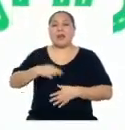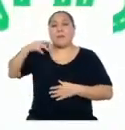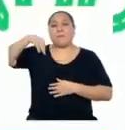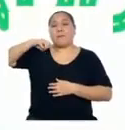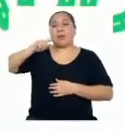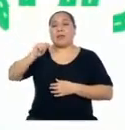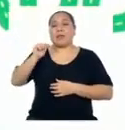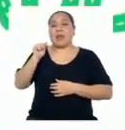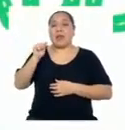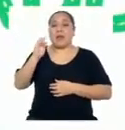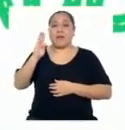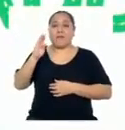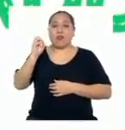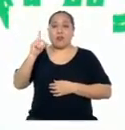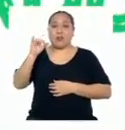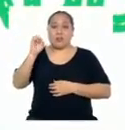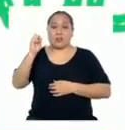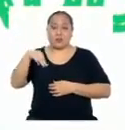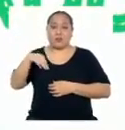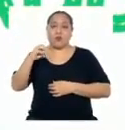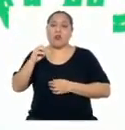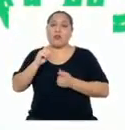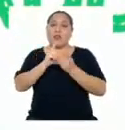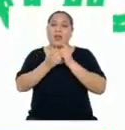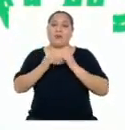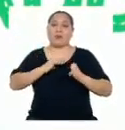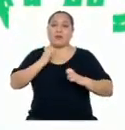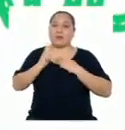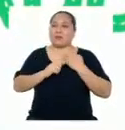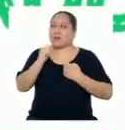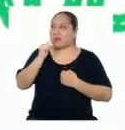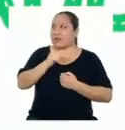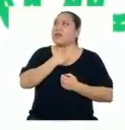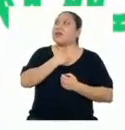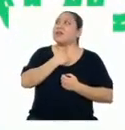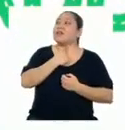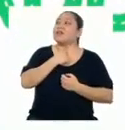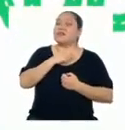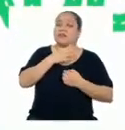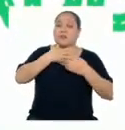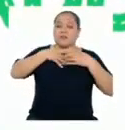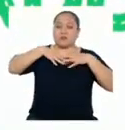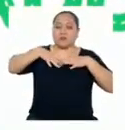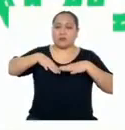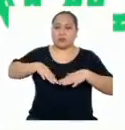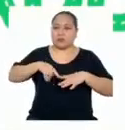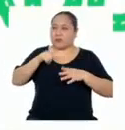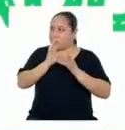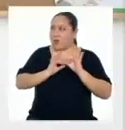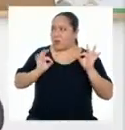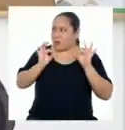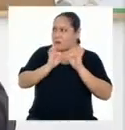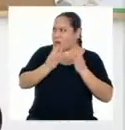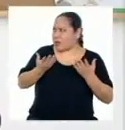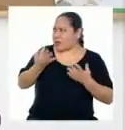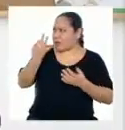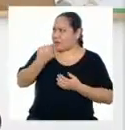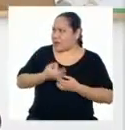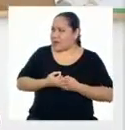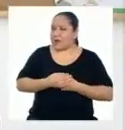¡Mmm! Ya. Y esas hormonas que produce, almacena y libera la tiroides. Son importantes, ¿no?